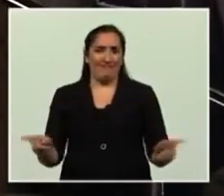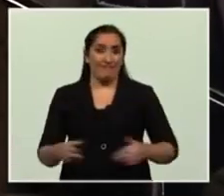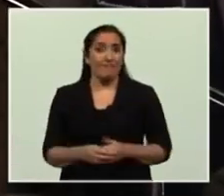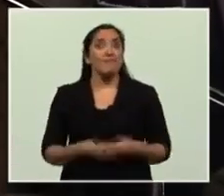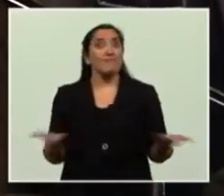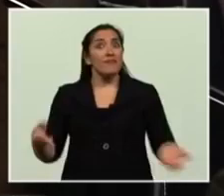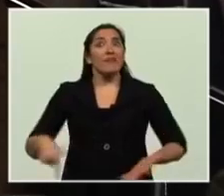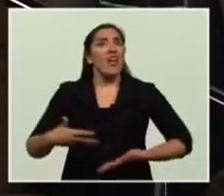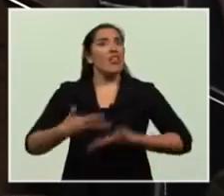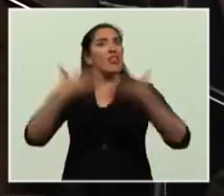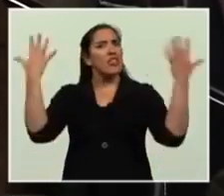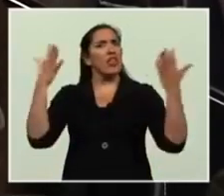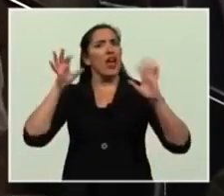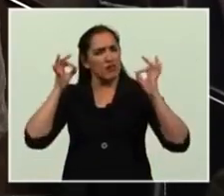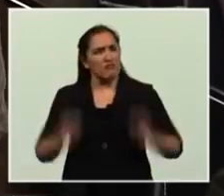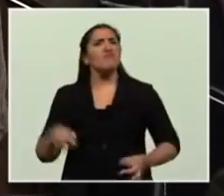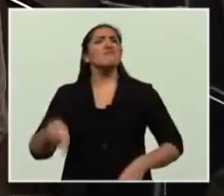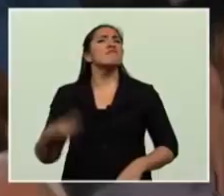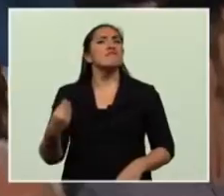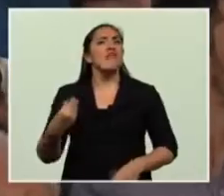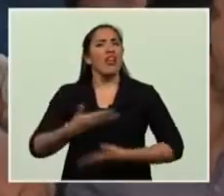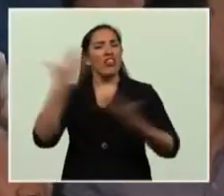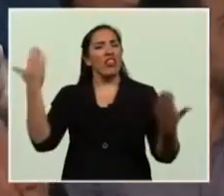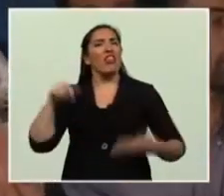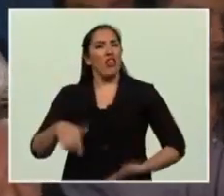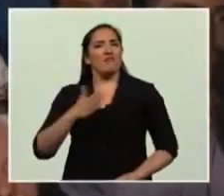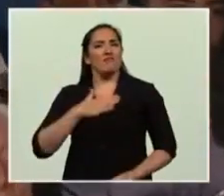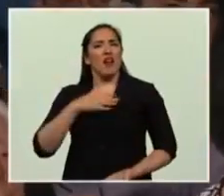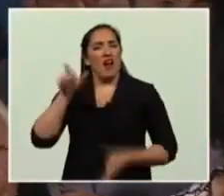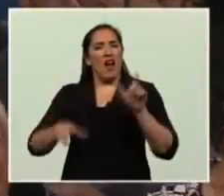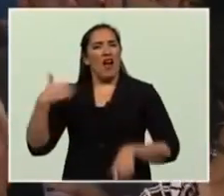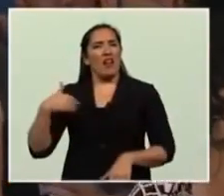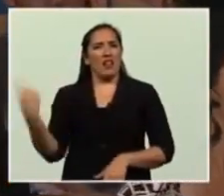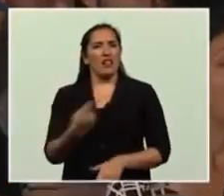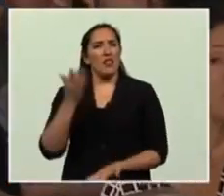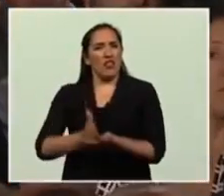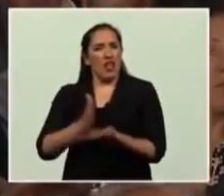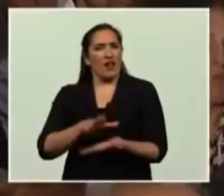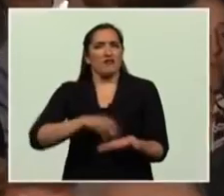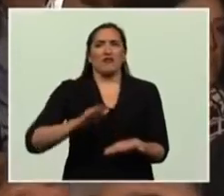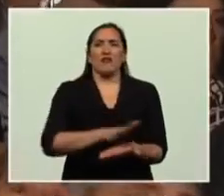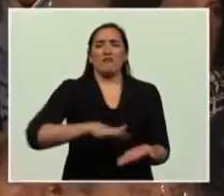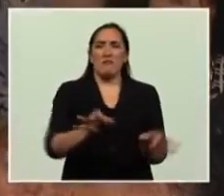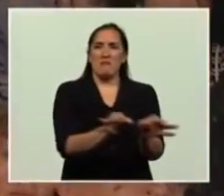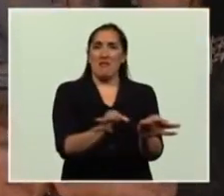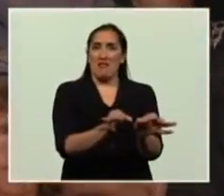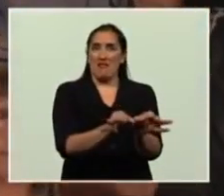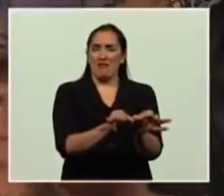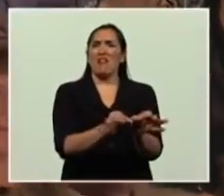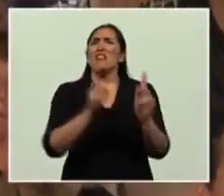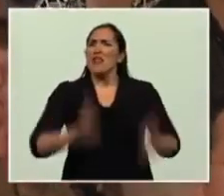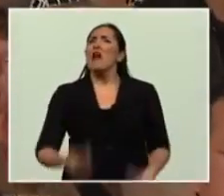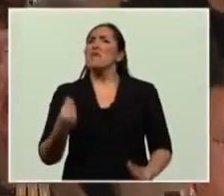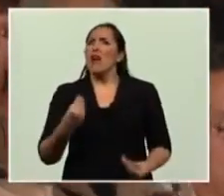en este día de reafirmación de la soberanía, tenemos no solamente que reafirmar la soberanía de la